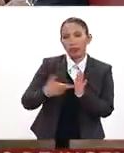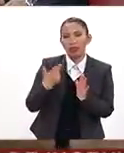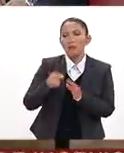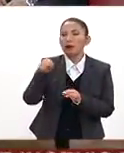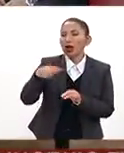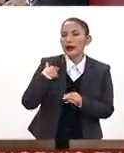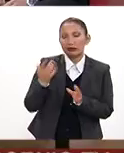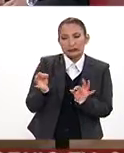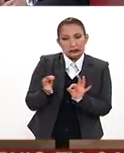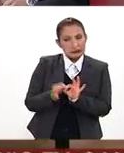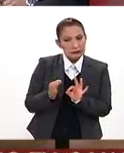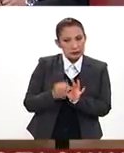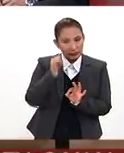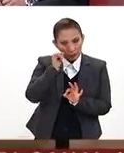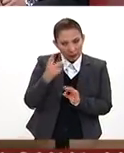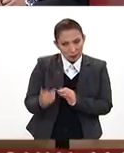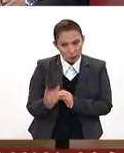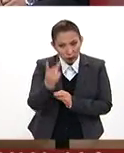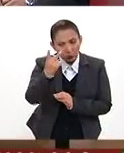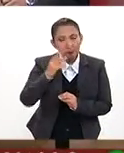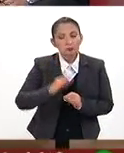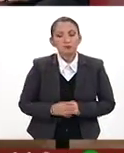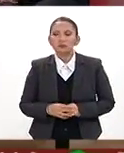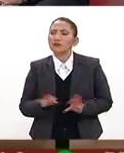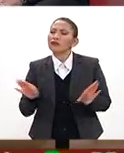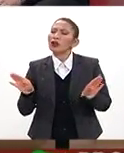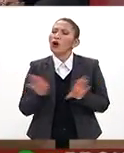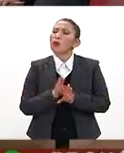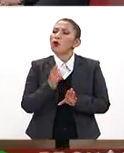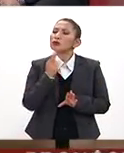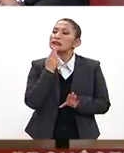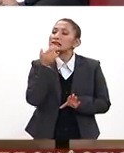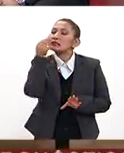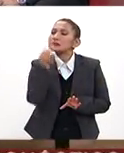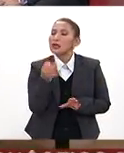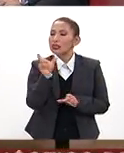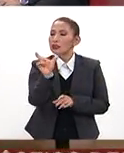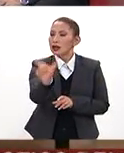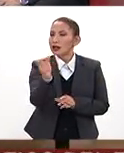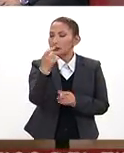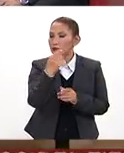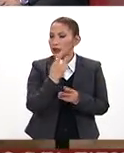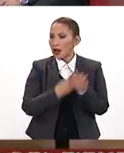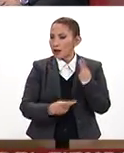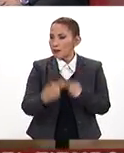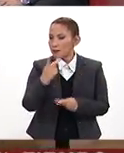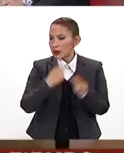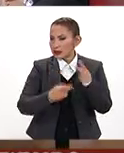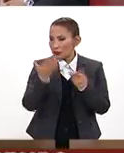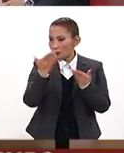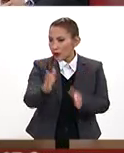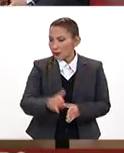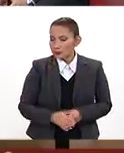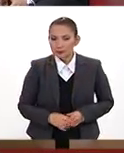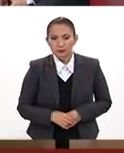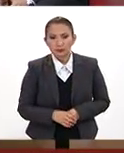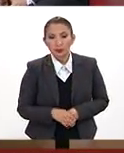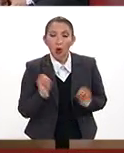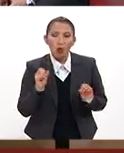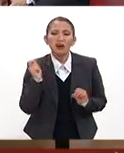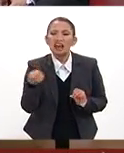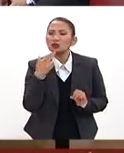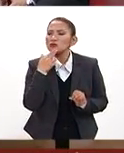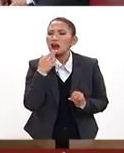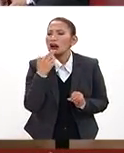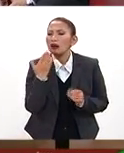ustedes, pero es muy pertinente siempre hacerla. ¿Cómo usar bien una tarjeta de crédito? Mira, lo principal... qué es